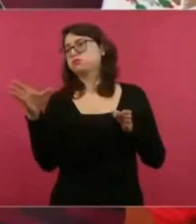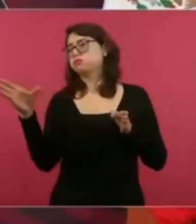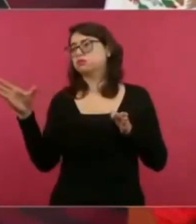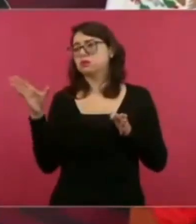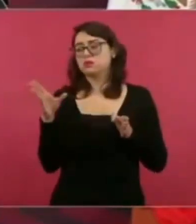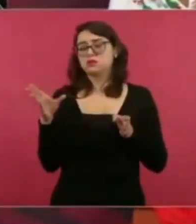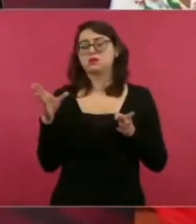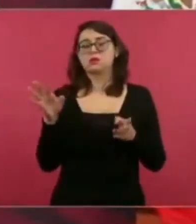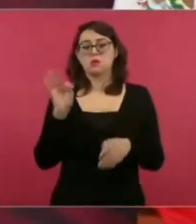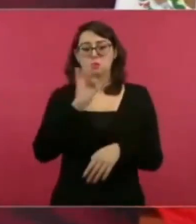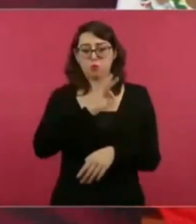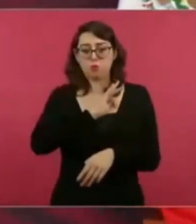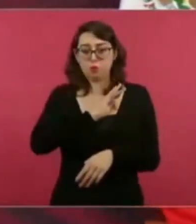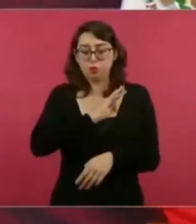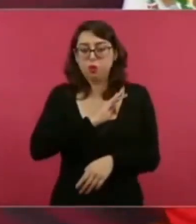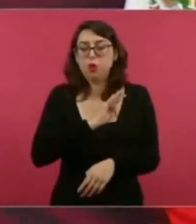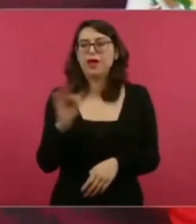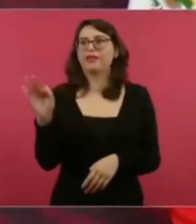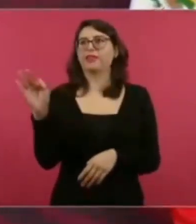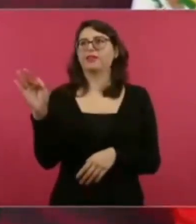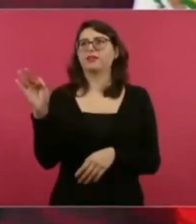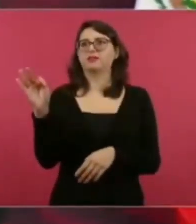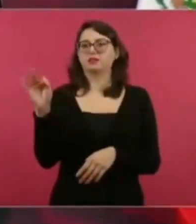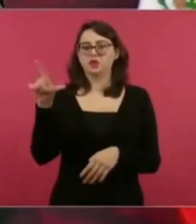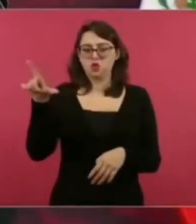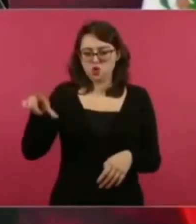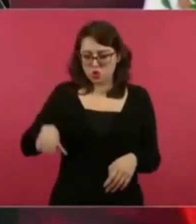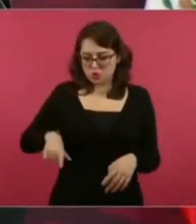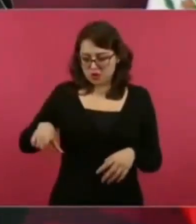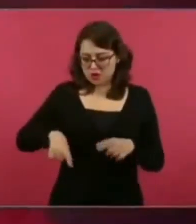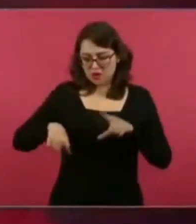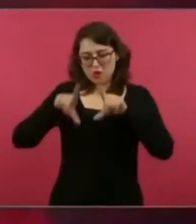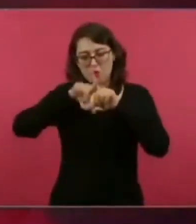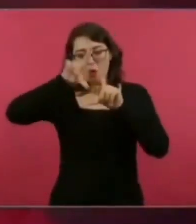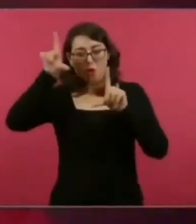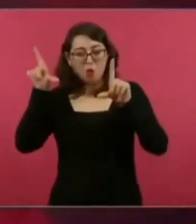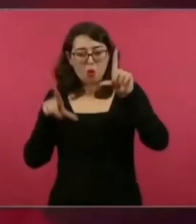poder ser un hombre de nación?